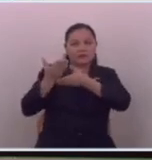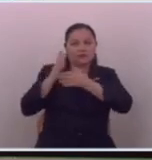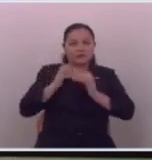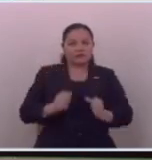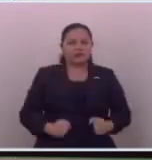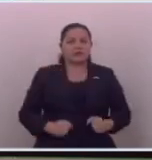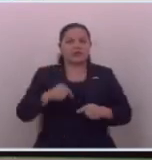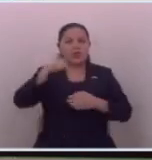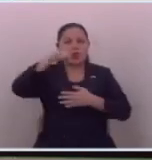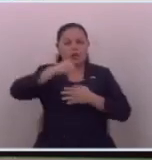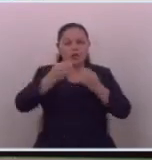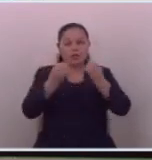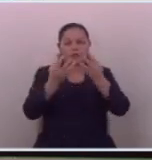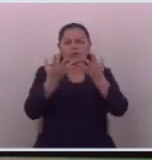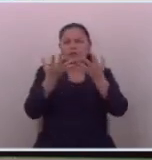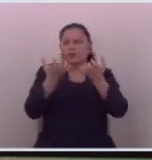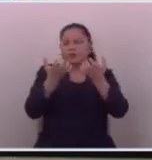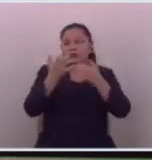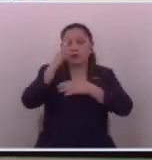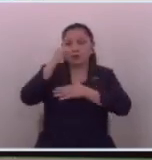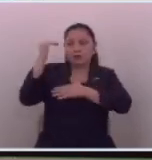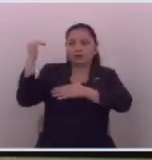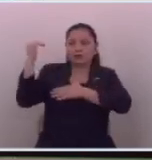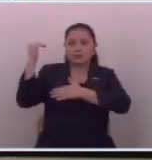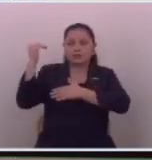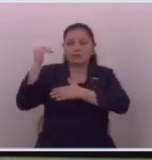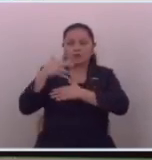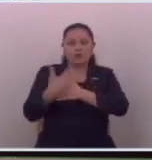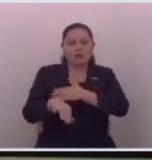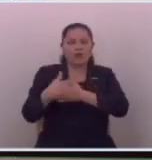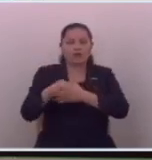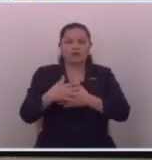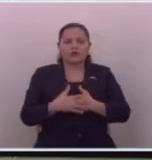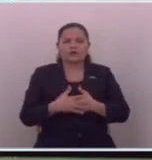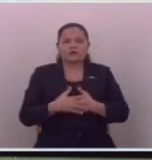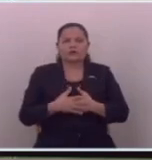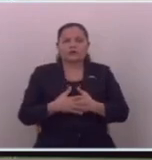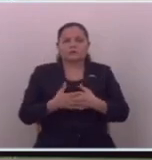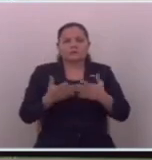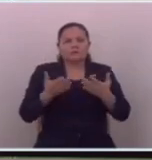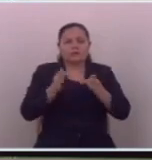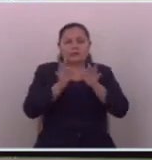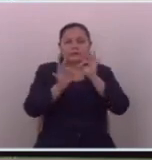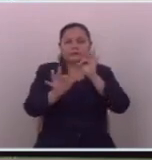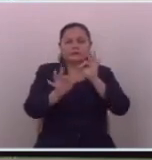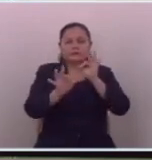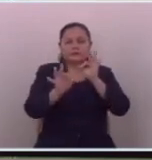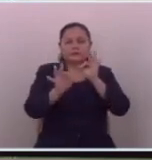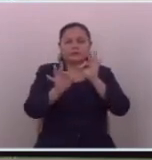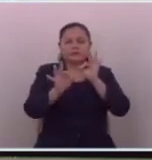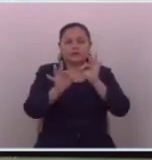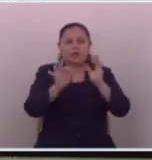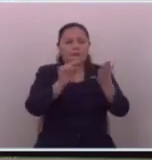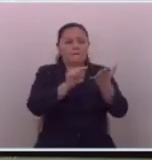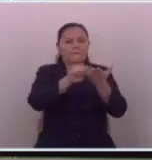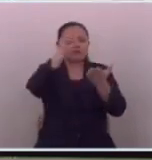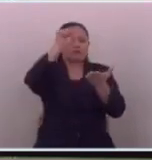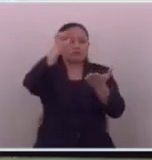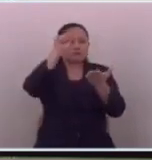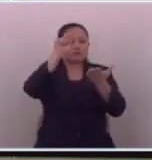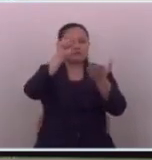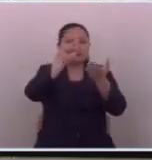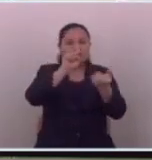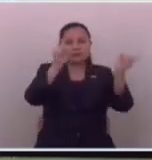y ahora muchos quieren que el país solo con con un chasquido de dedos y ¡pum!